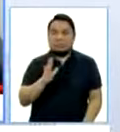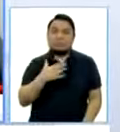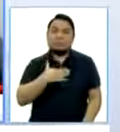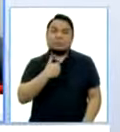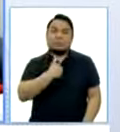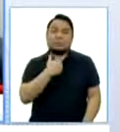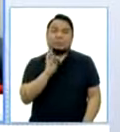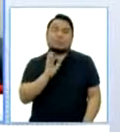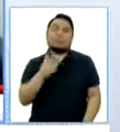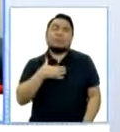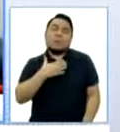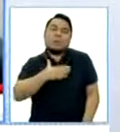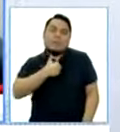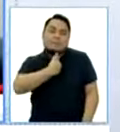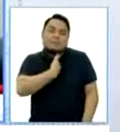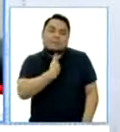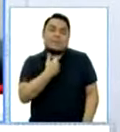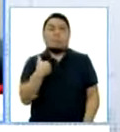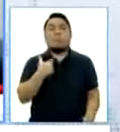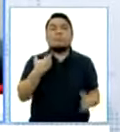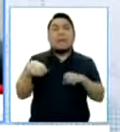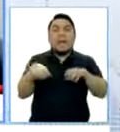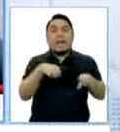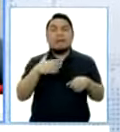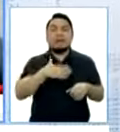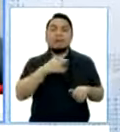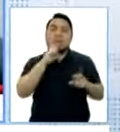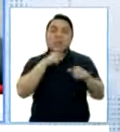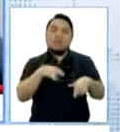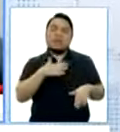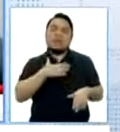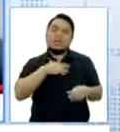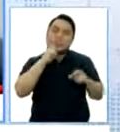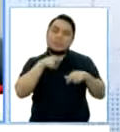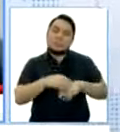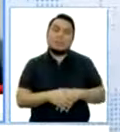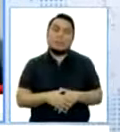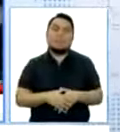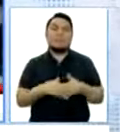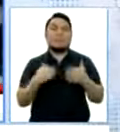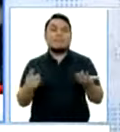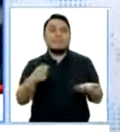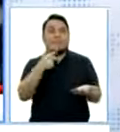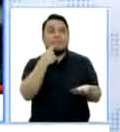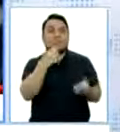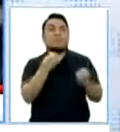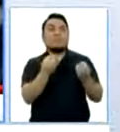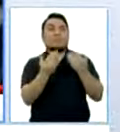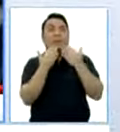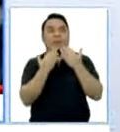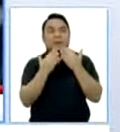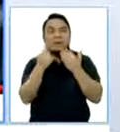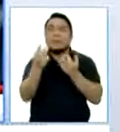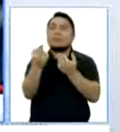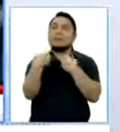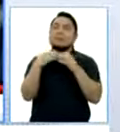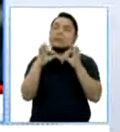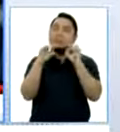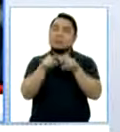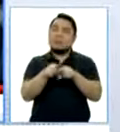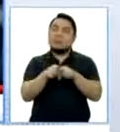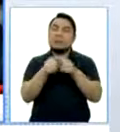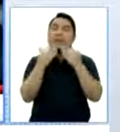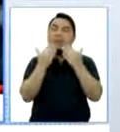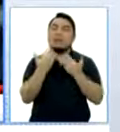Nosotros respondemos por nuestros propios comunicados. Ciertamente va en la línea de lo que usted está señalando. Gracias por esa respuesta precisa.